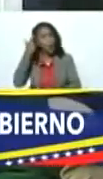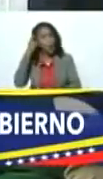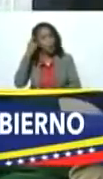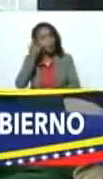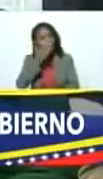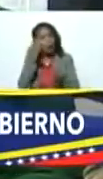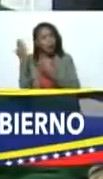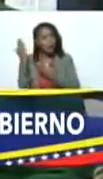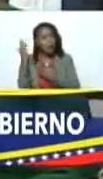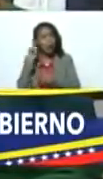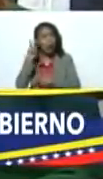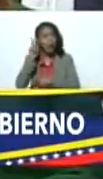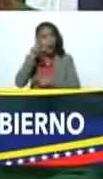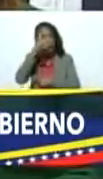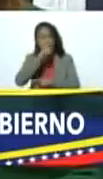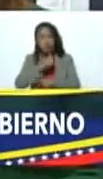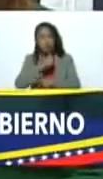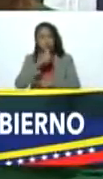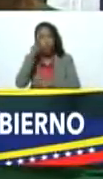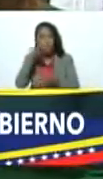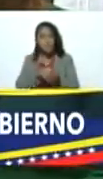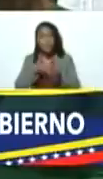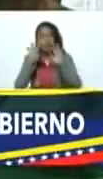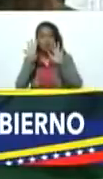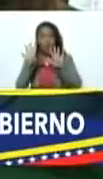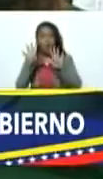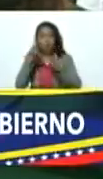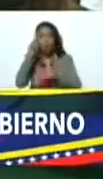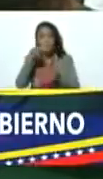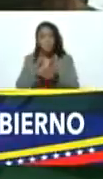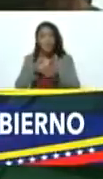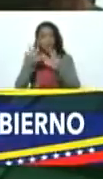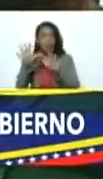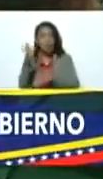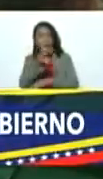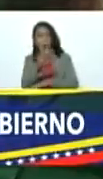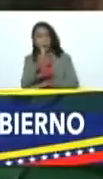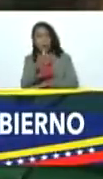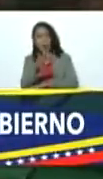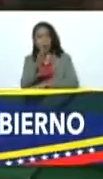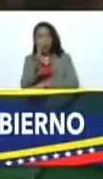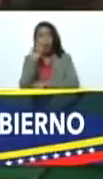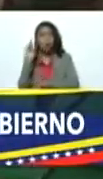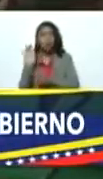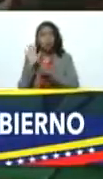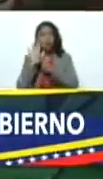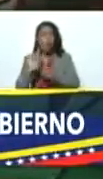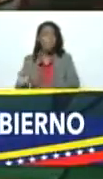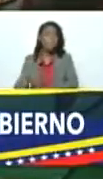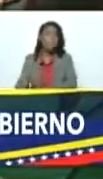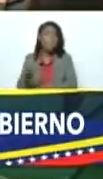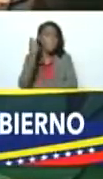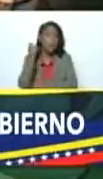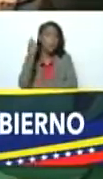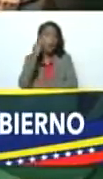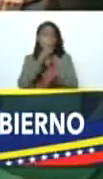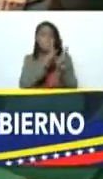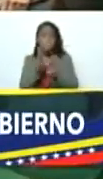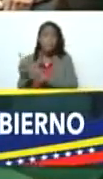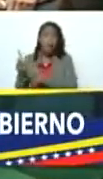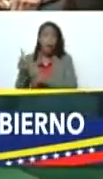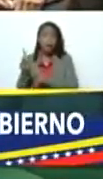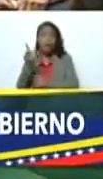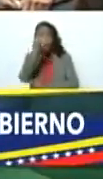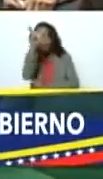cuando por allá en el año 2009 2010 sería José Ramón lanzamos el primer plan de Guayana